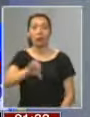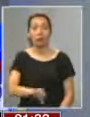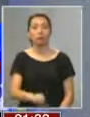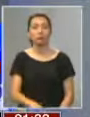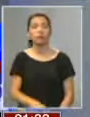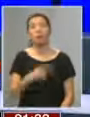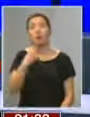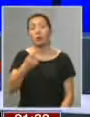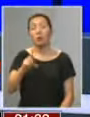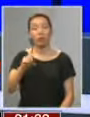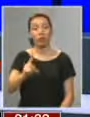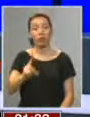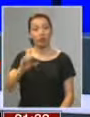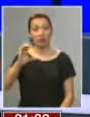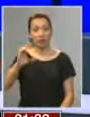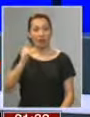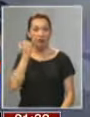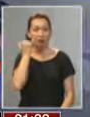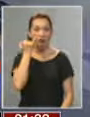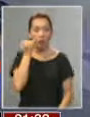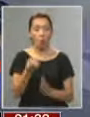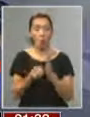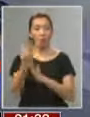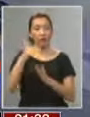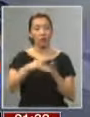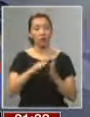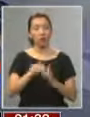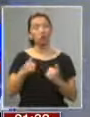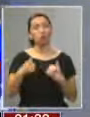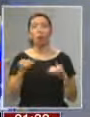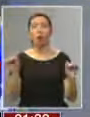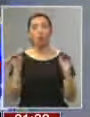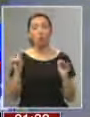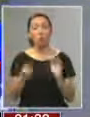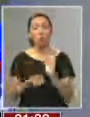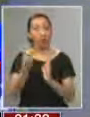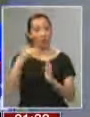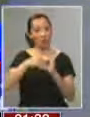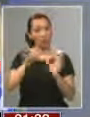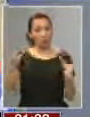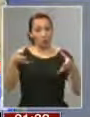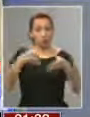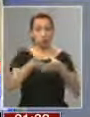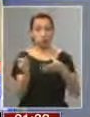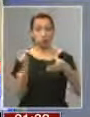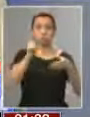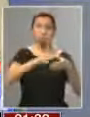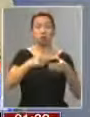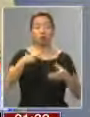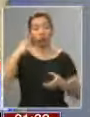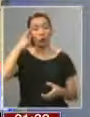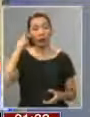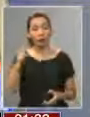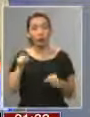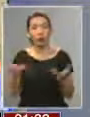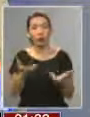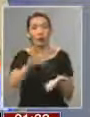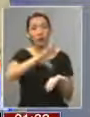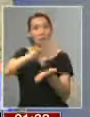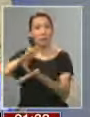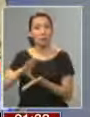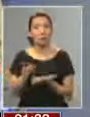¿la democracia cristiana está incómoda en la nueva mayoría? Yo me siento muy cómodo en la nueva mayoría. Yo creo en ella. ¿Sabe por qué? Porque los países